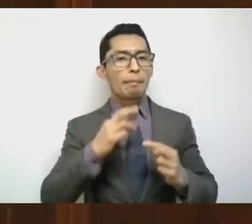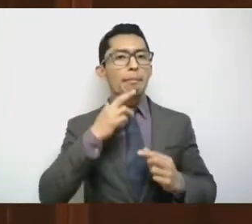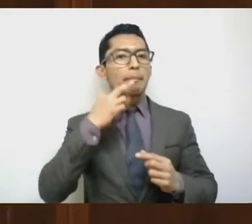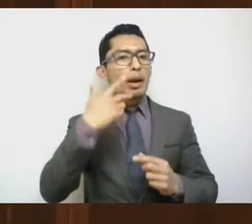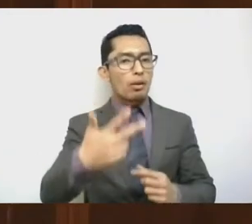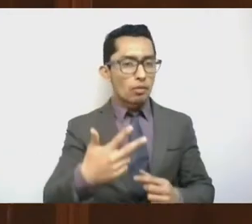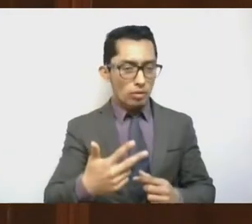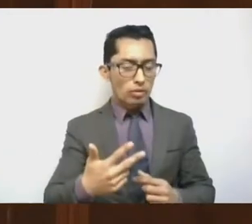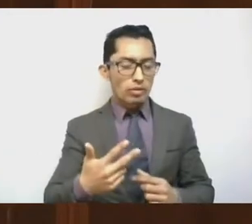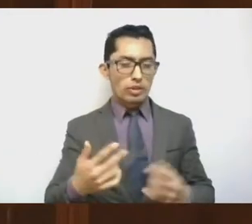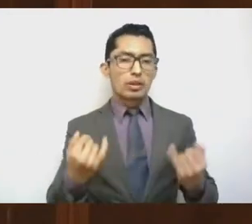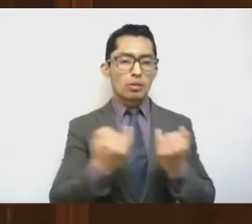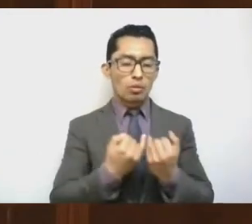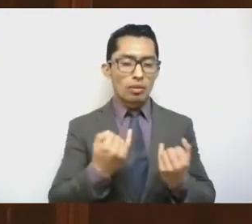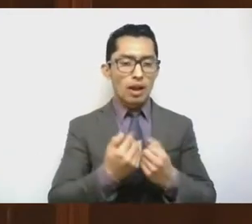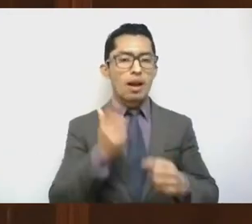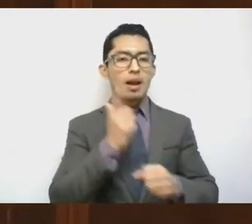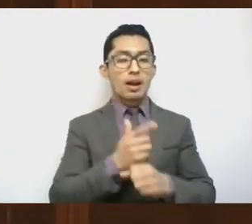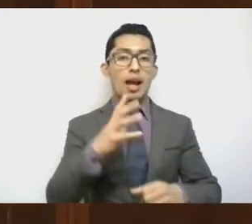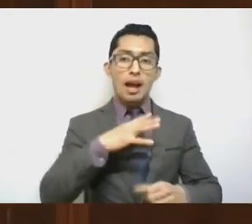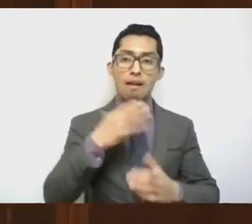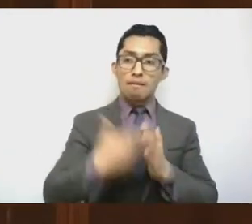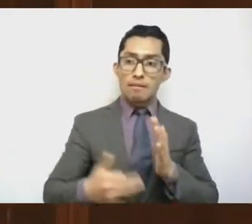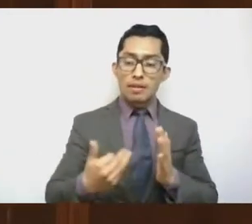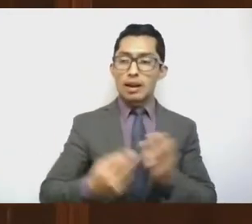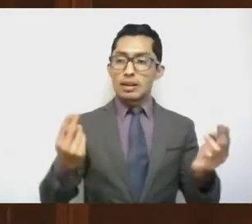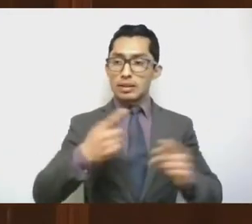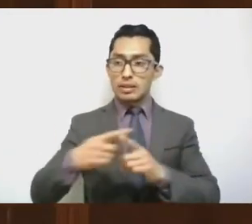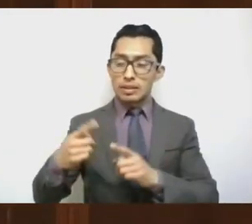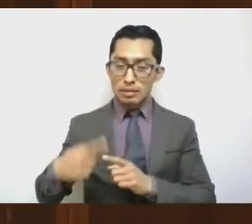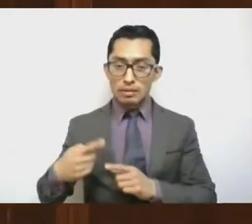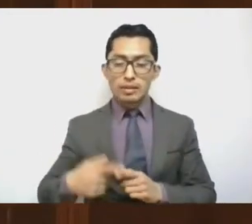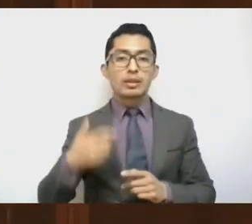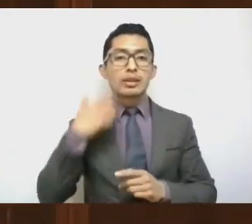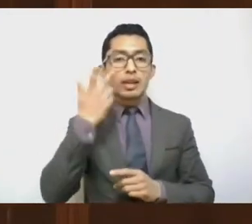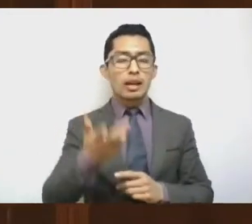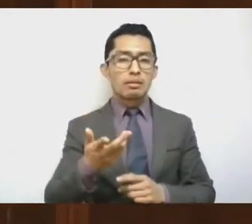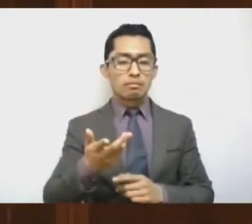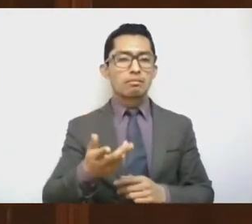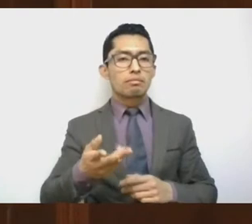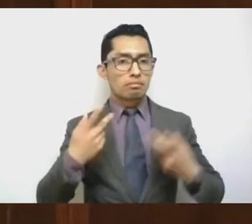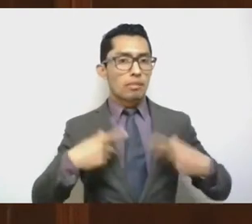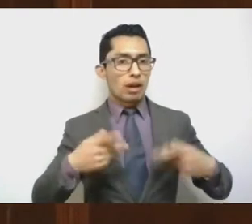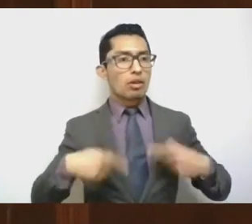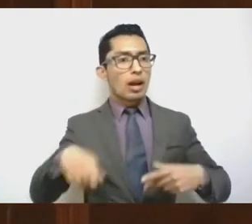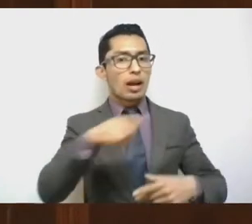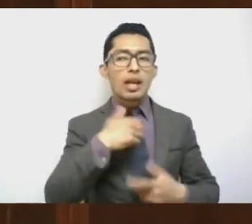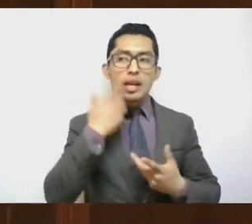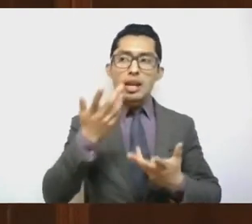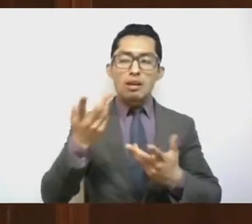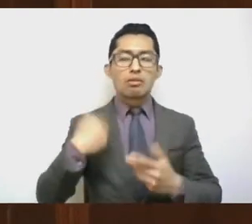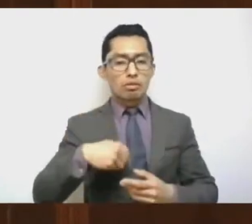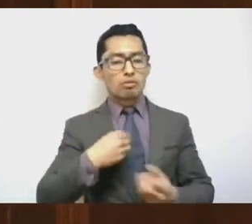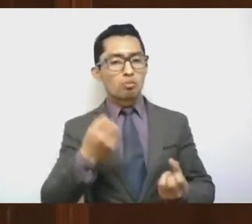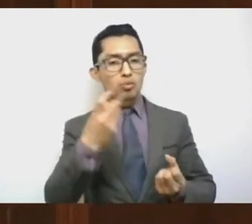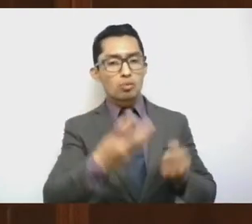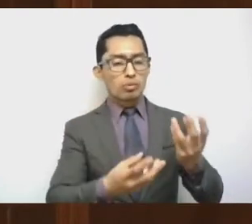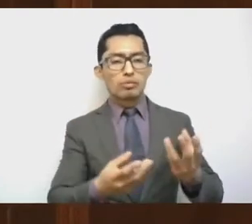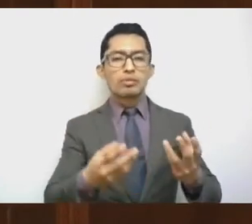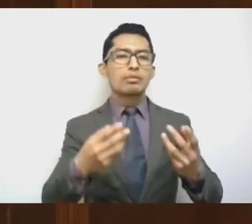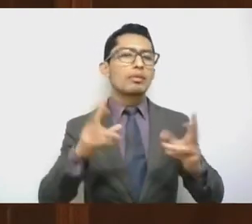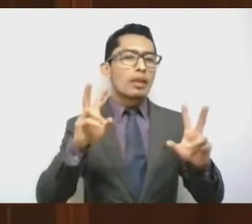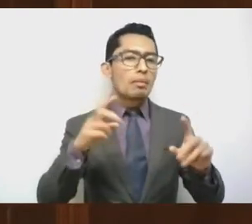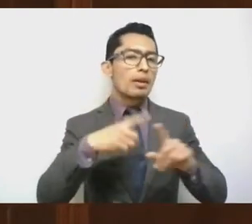las soluciones a las necesidades que la realidad social nos está demandando, en todos los ámbitos de la